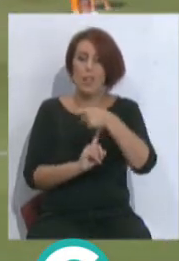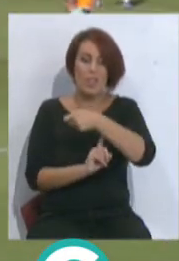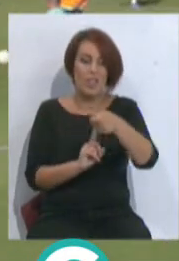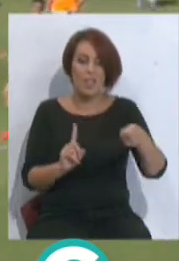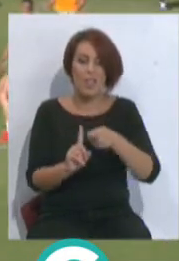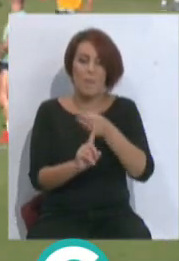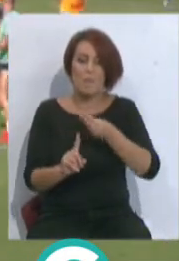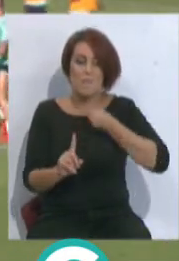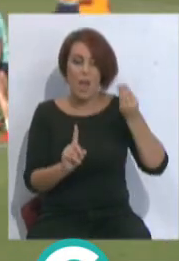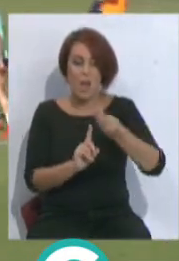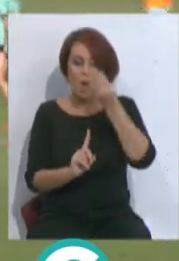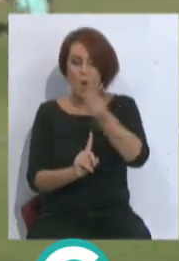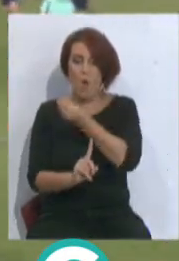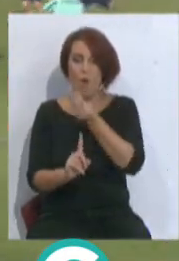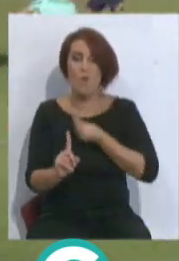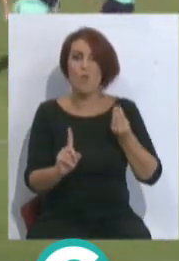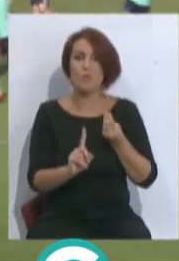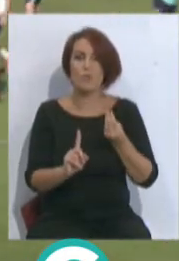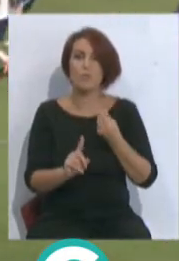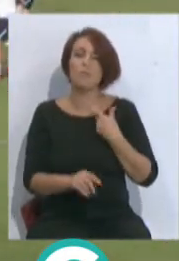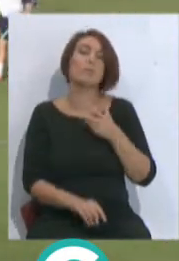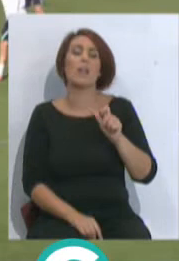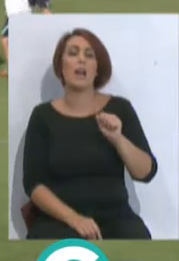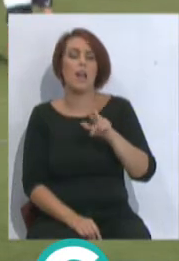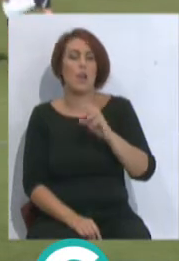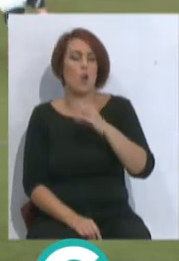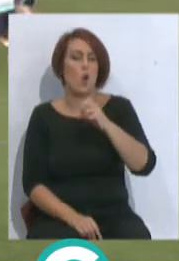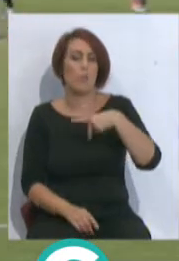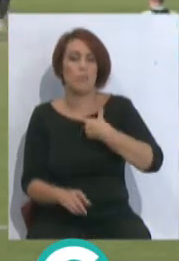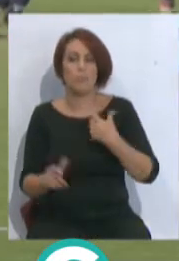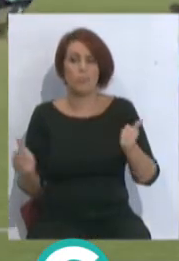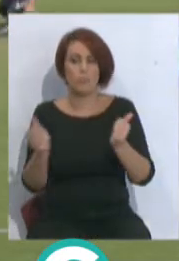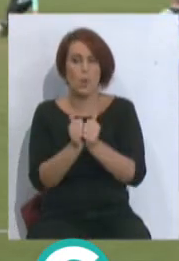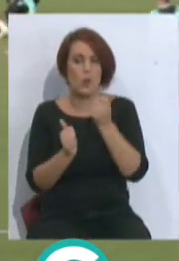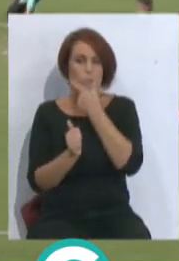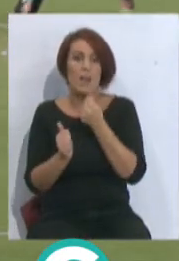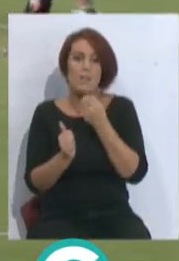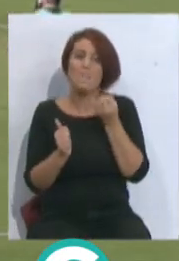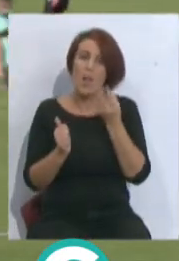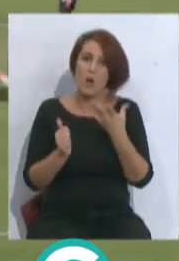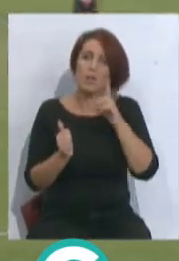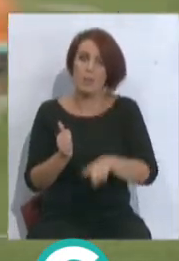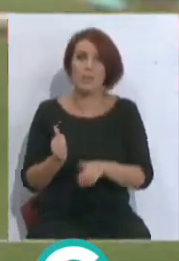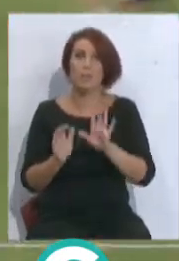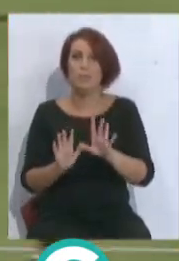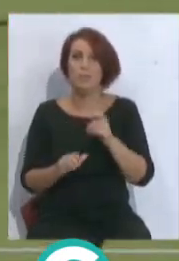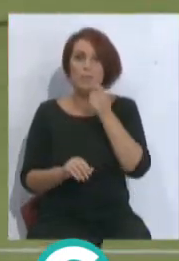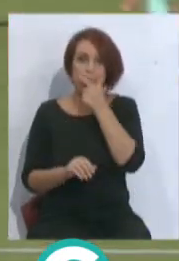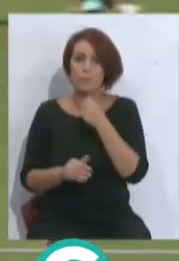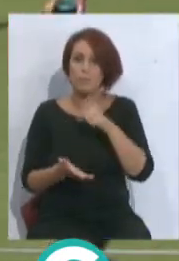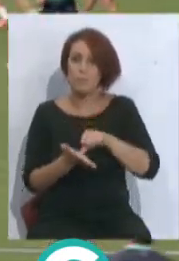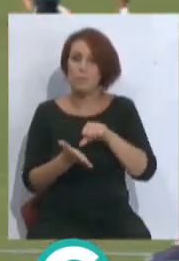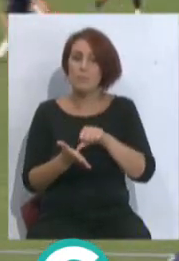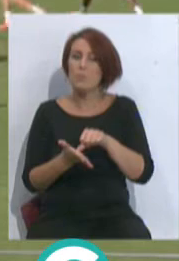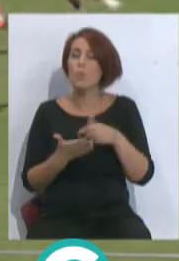Eso es segurísimo. Y creo que podrá ser incluso mejor Alarcón con José Mari del lado, también. La cuestión es que cuando entre José Mari, ¿qué centro del campo